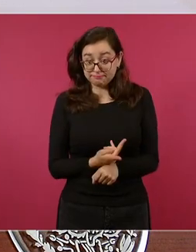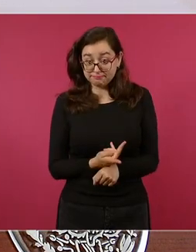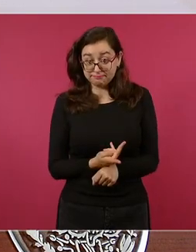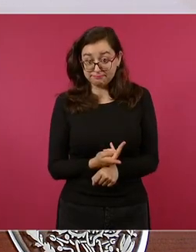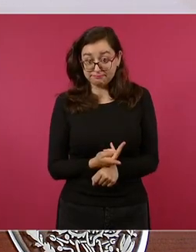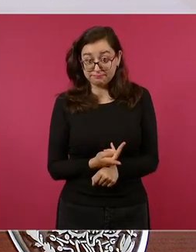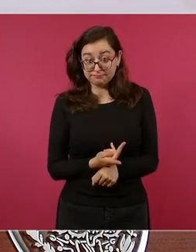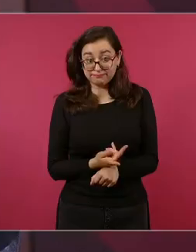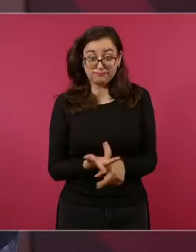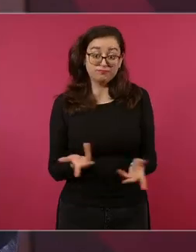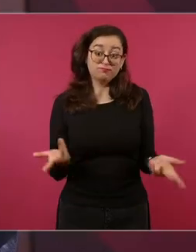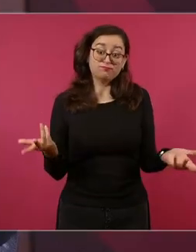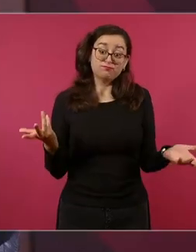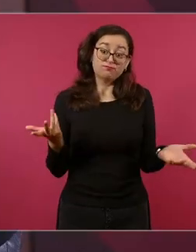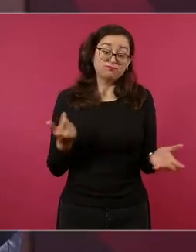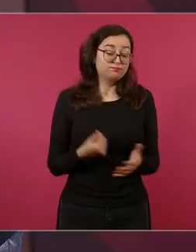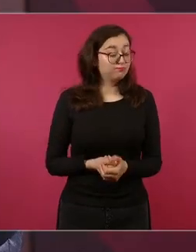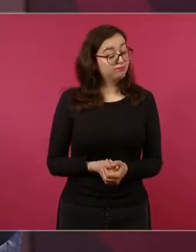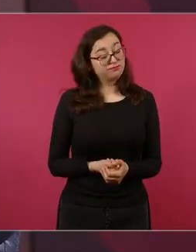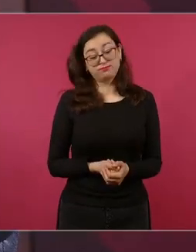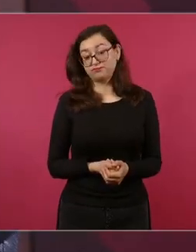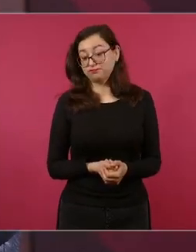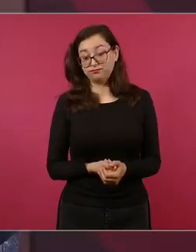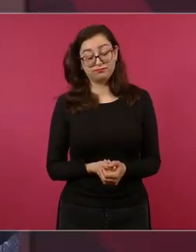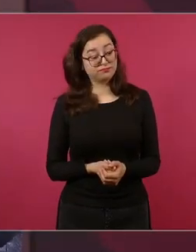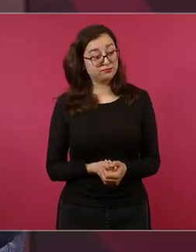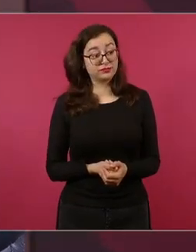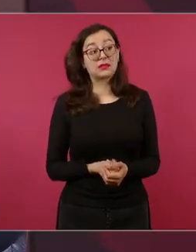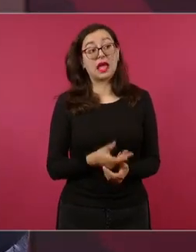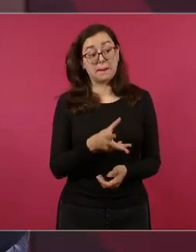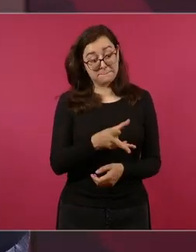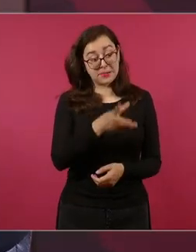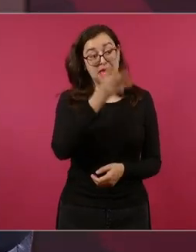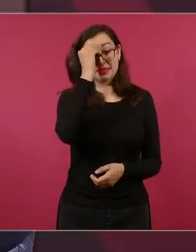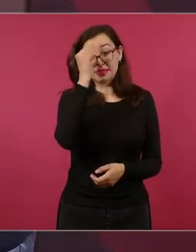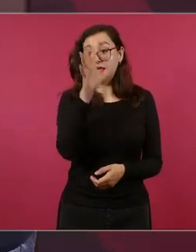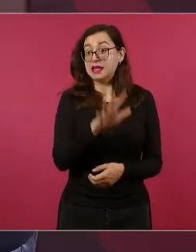pues para que vayan aprendiendo a respetar al pueblo